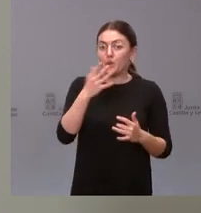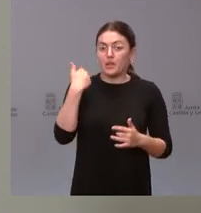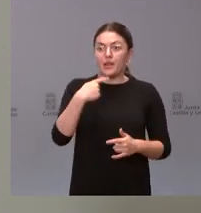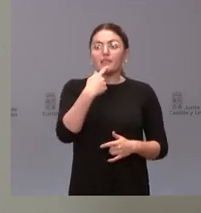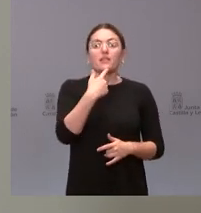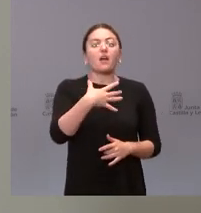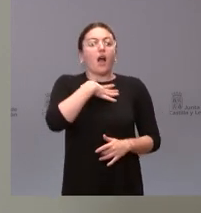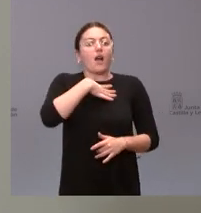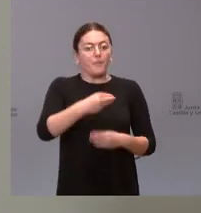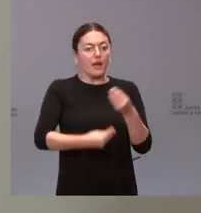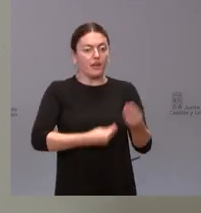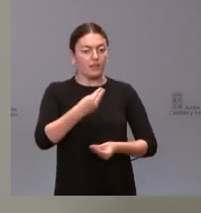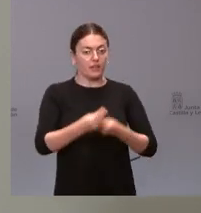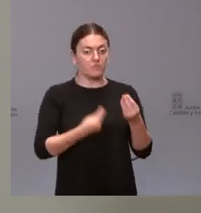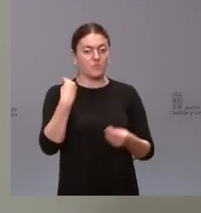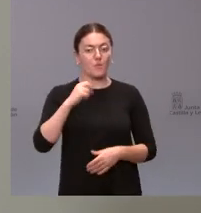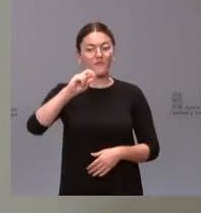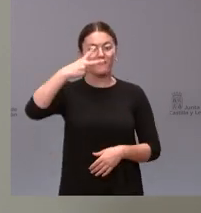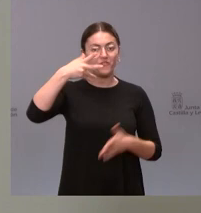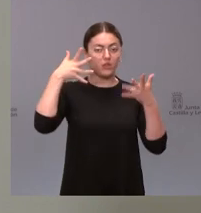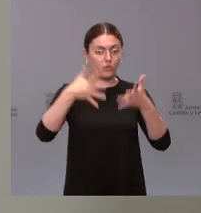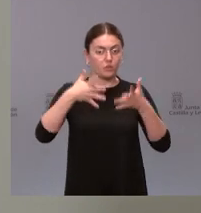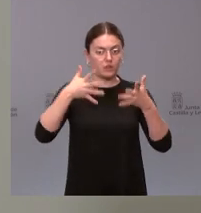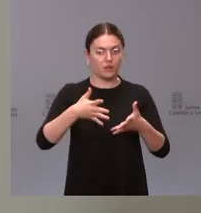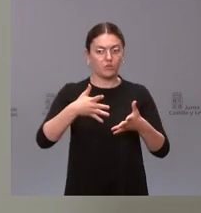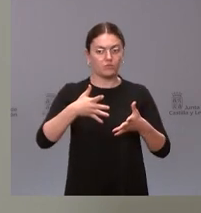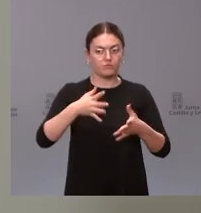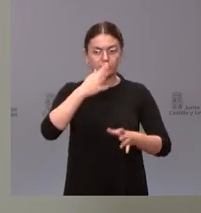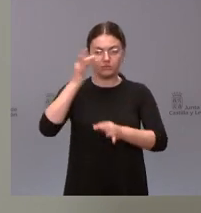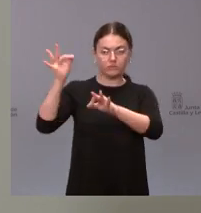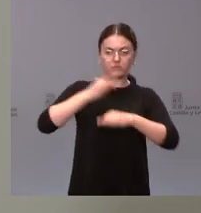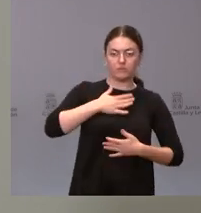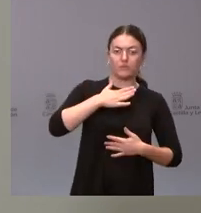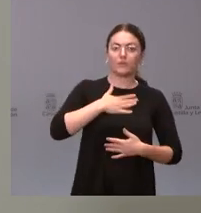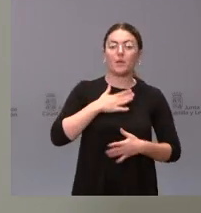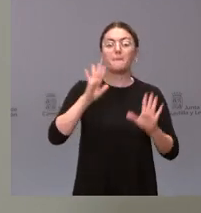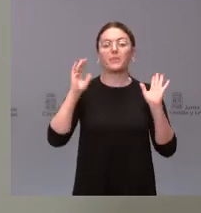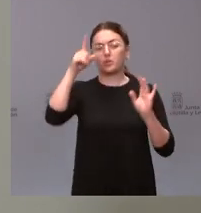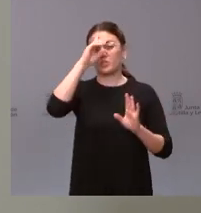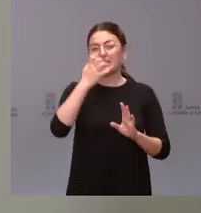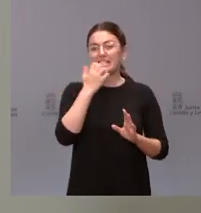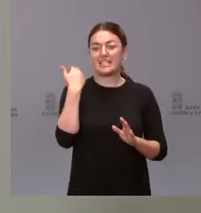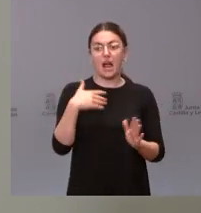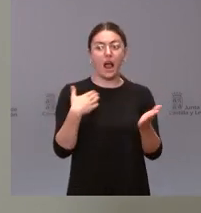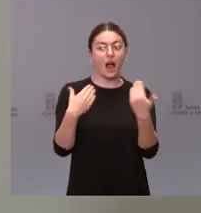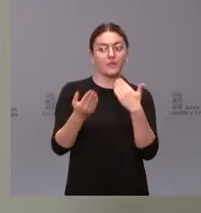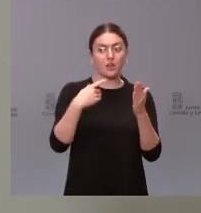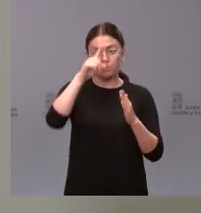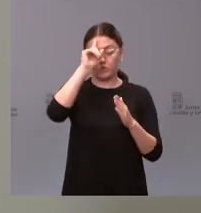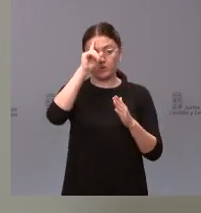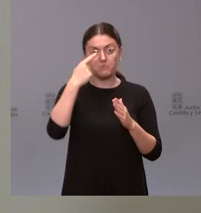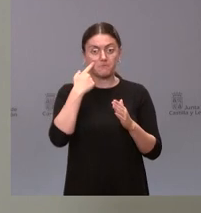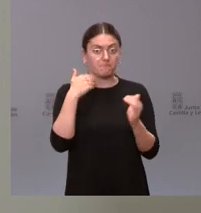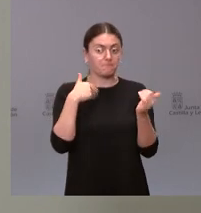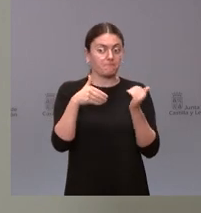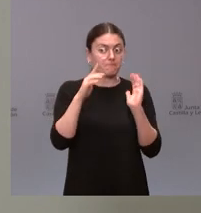que el vice consejero acumulara esas funciones pero no sé si ha llegado a hablar con el vice consejero pero bueno espero que ambos